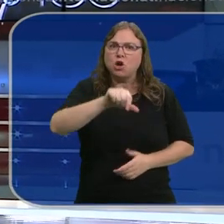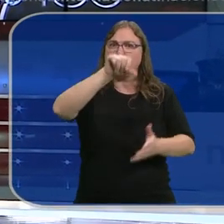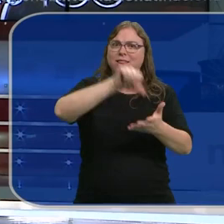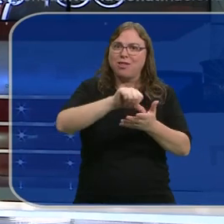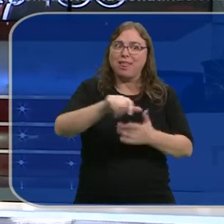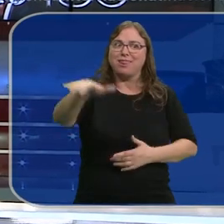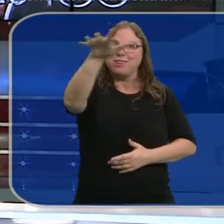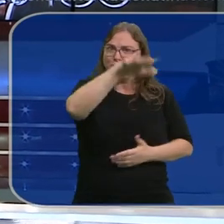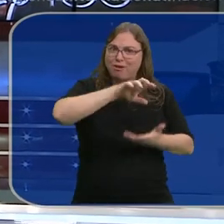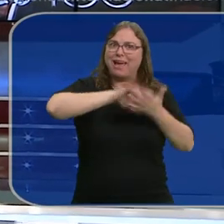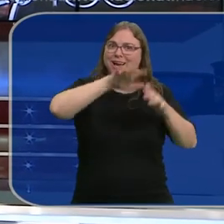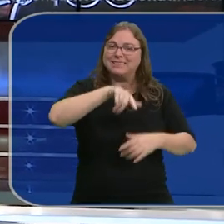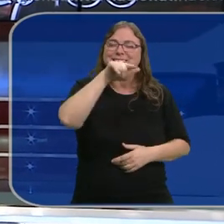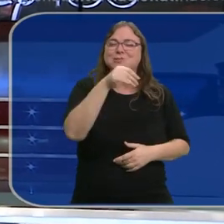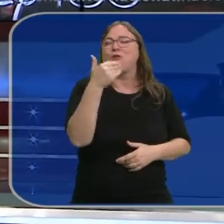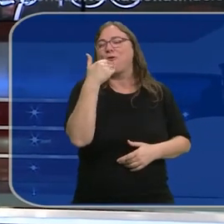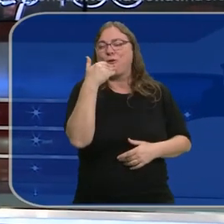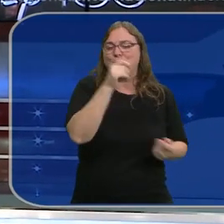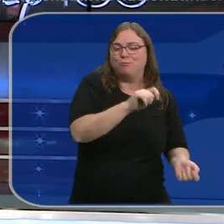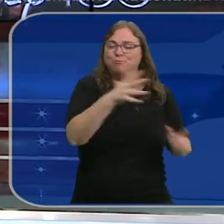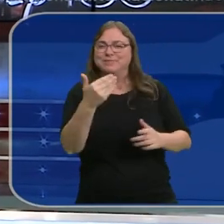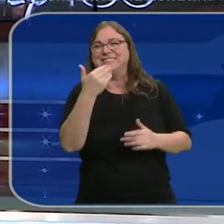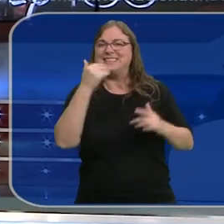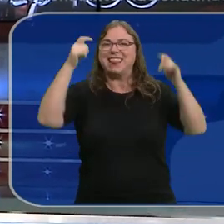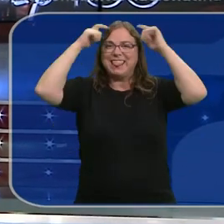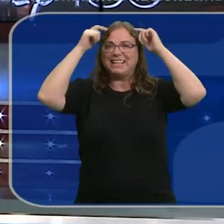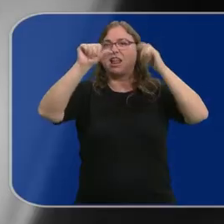rincones de nuestra comunidad serían hoy dentro del universo Disney.